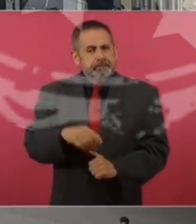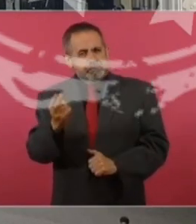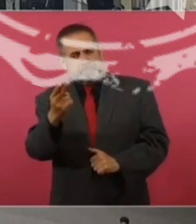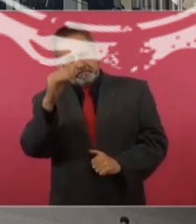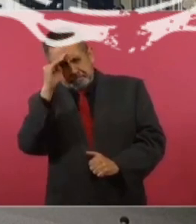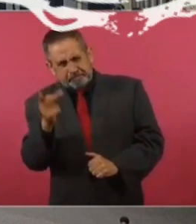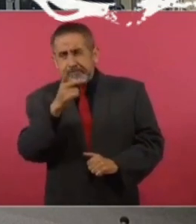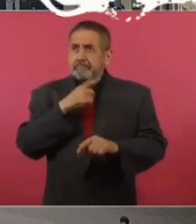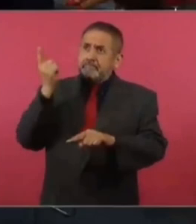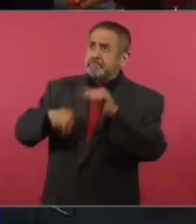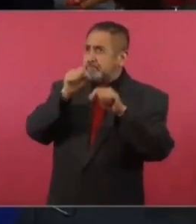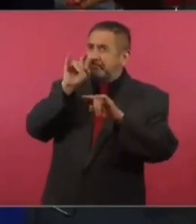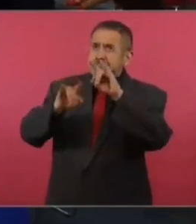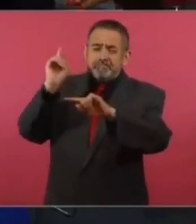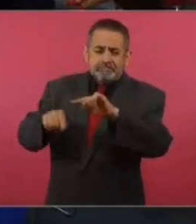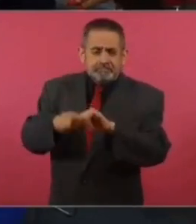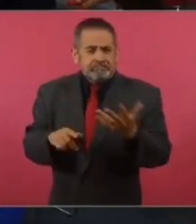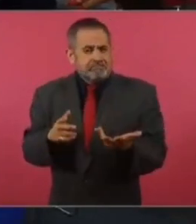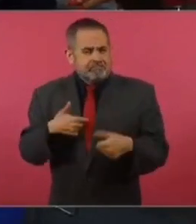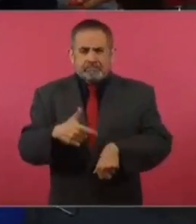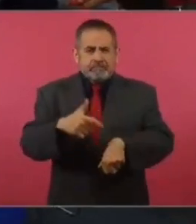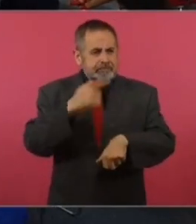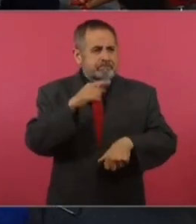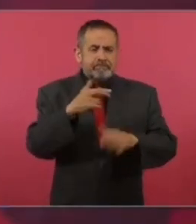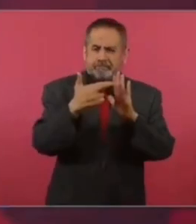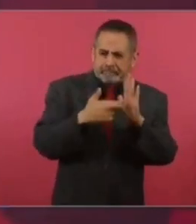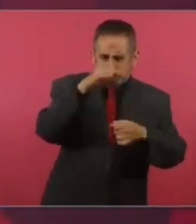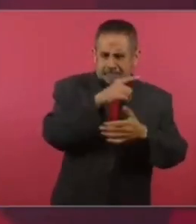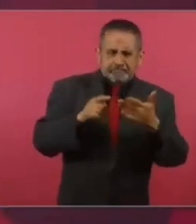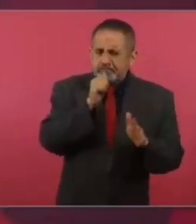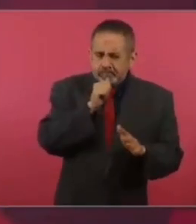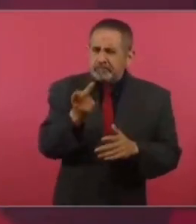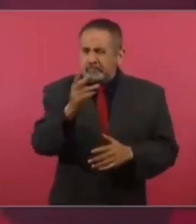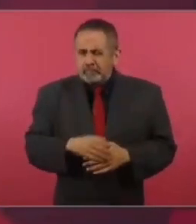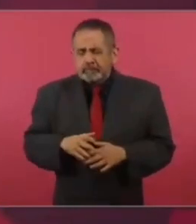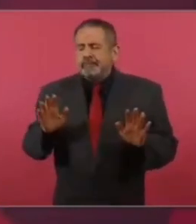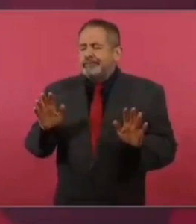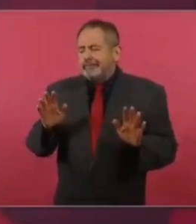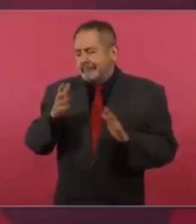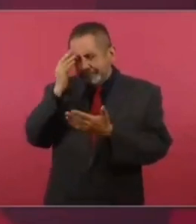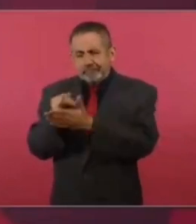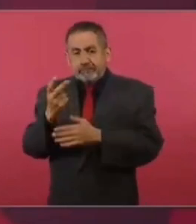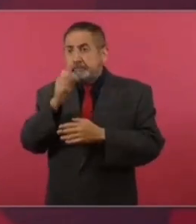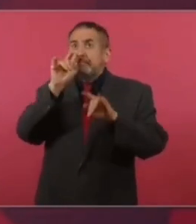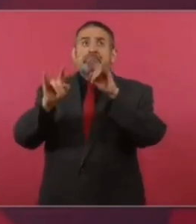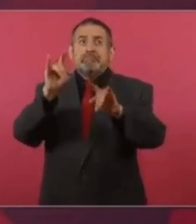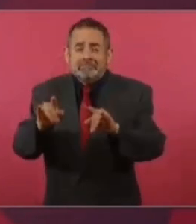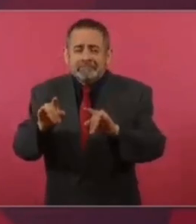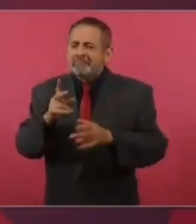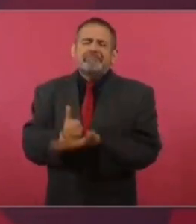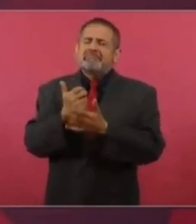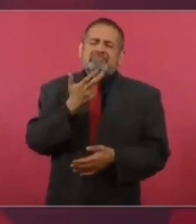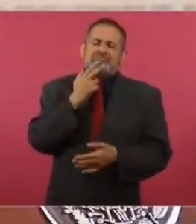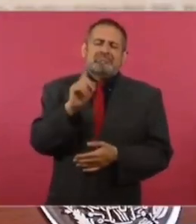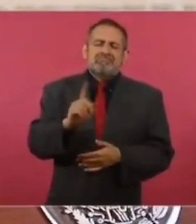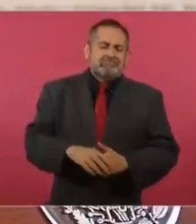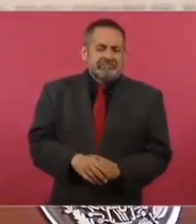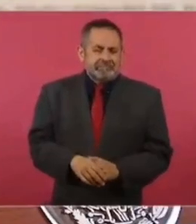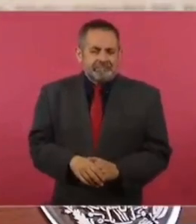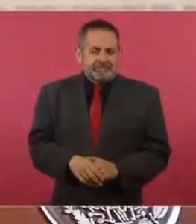...considera que tendrían que quitar estos espectaculares, toda vez que ni siquiera son tiempos electorales... ellos lo deciden, pero ya nada de eso ayuda. Si fuese por espectaculares...